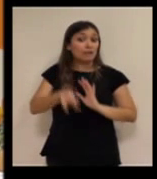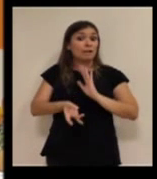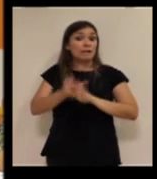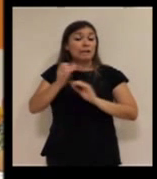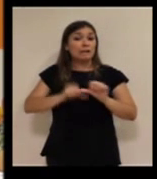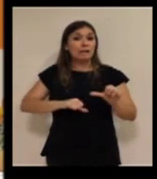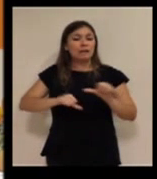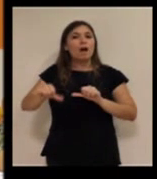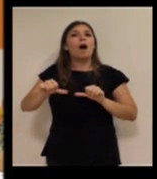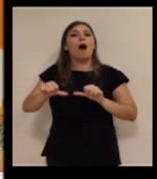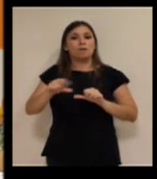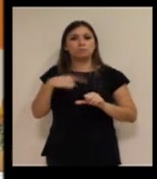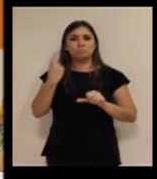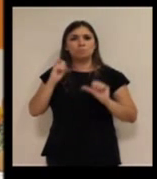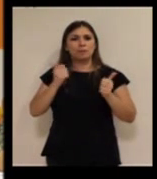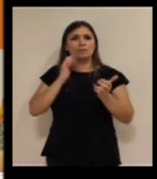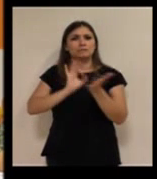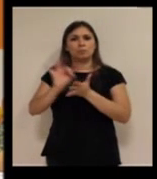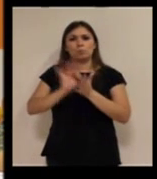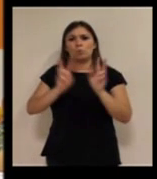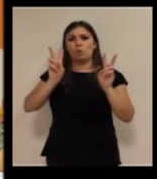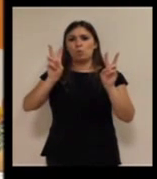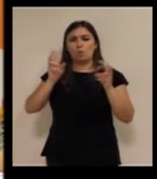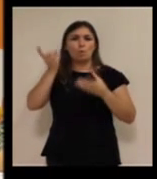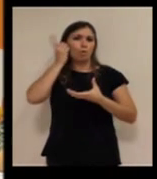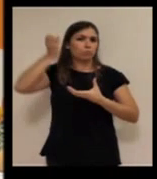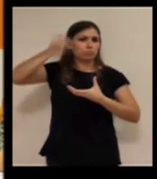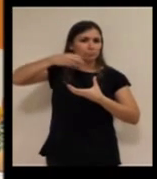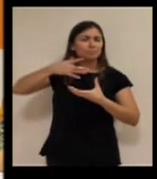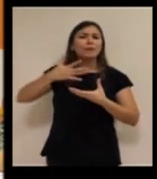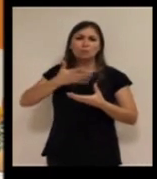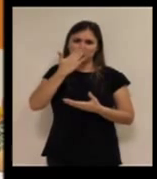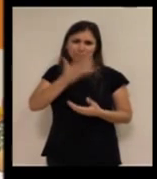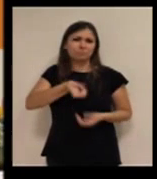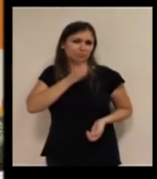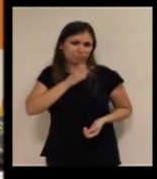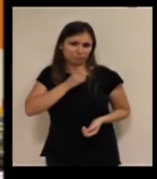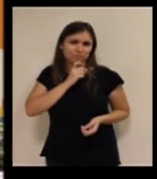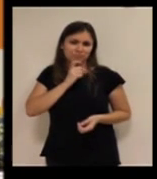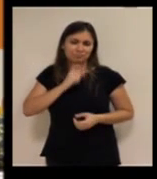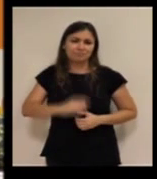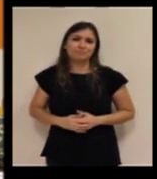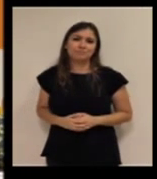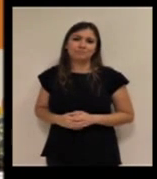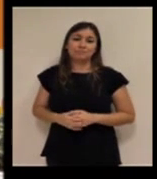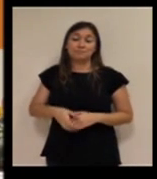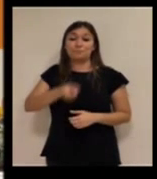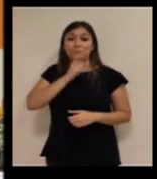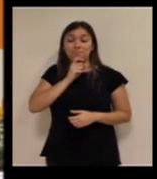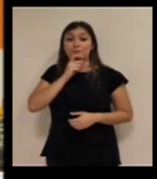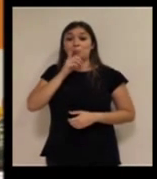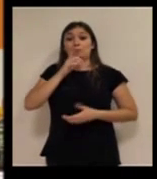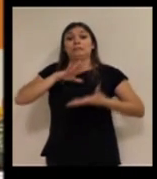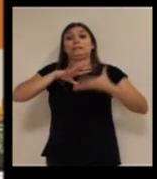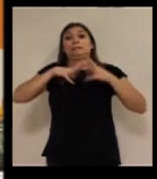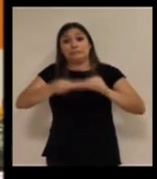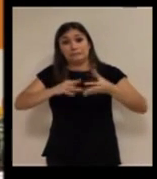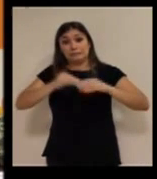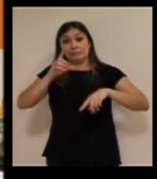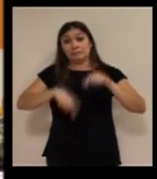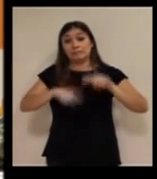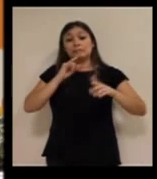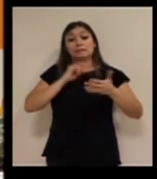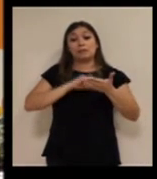a iniciar nuevos servicios, no sin la dificultad de ir adaptando la